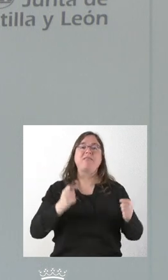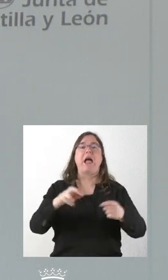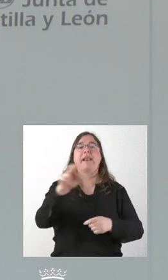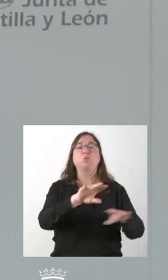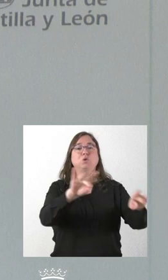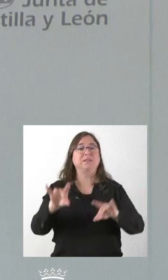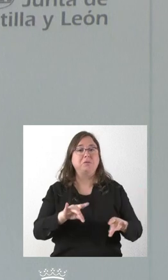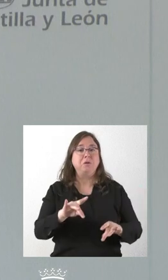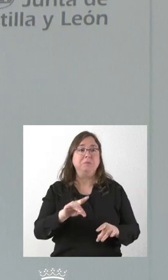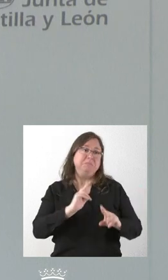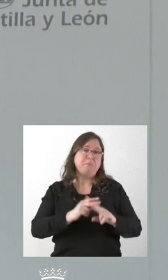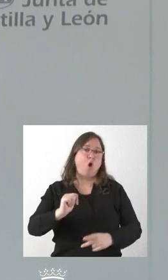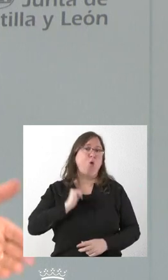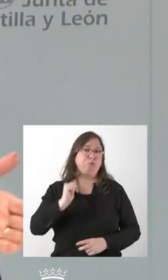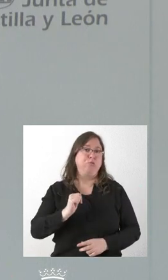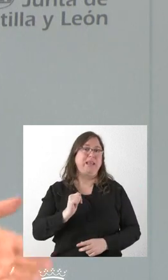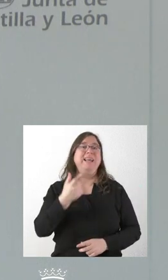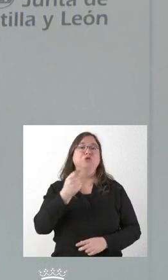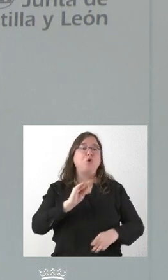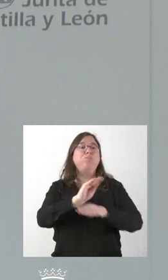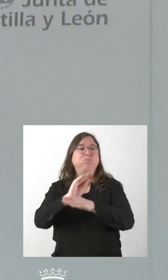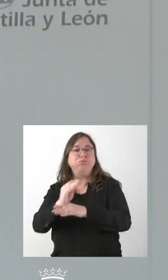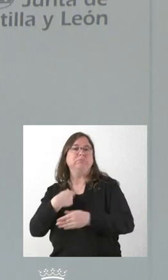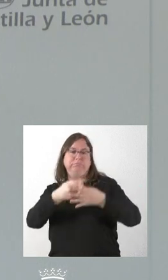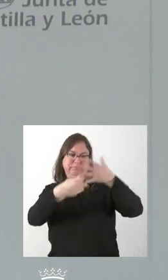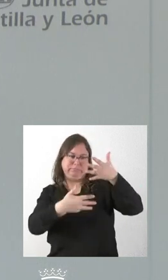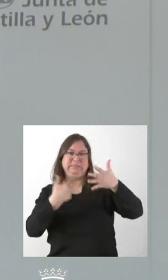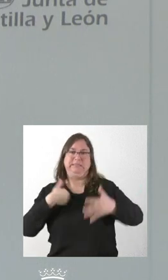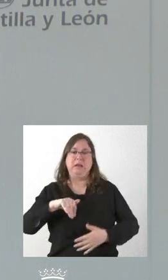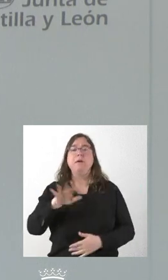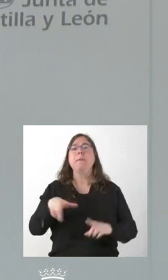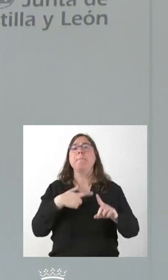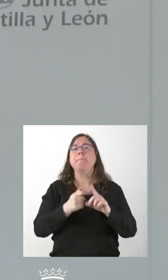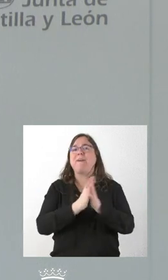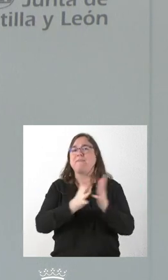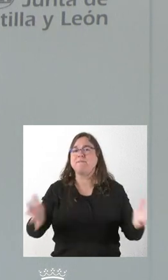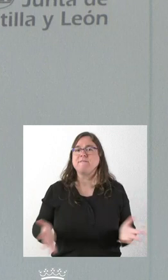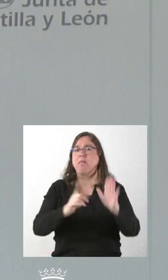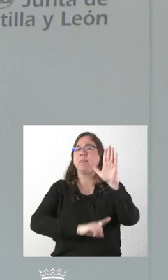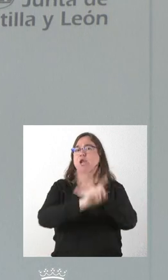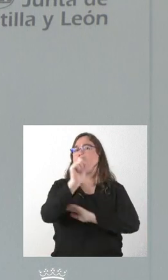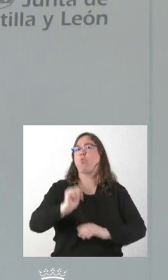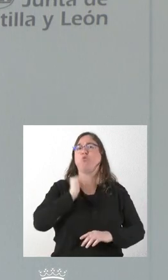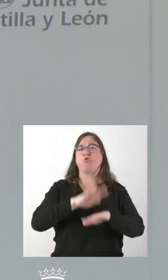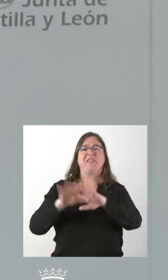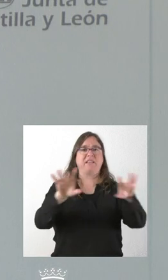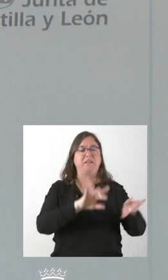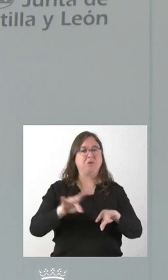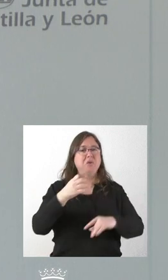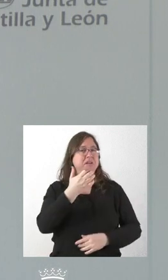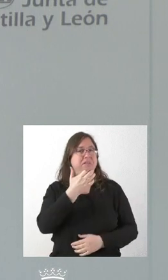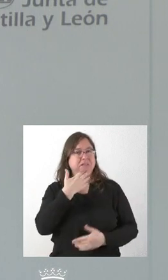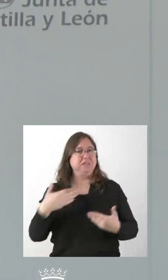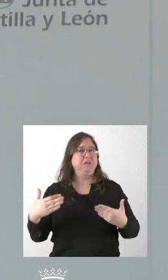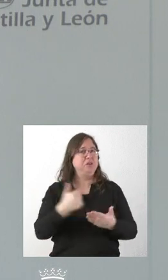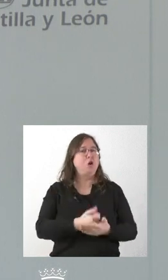territorio. Es una oportunidad no solamente dar subvenciones en los términos que hemos dado, sino fomentar desarrollo y oportunidades en el territorio. Haríamos mal si todo